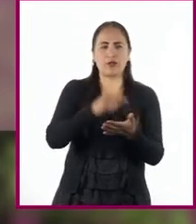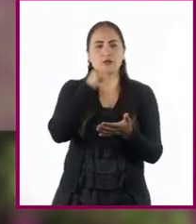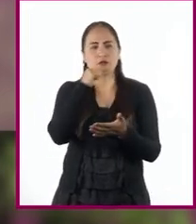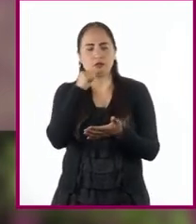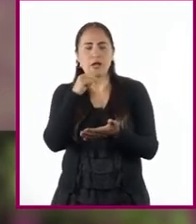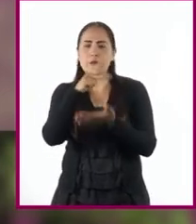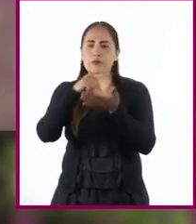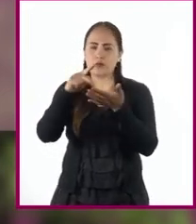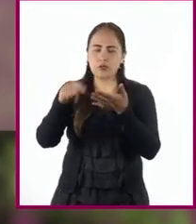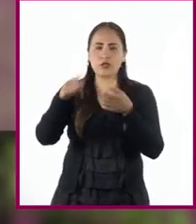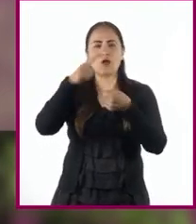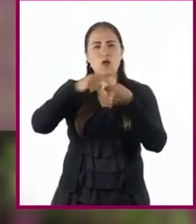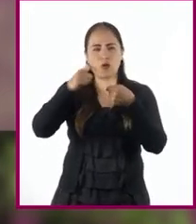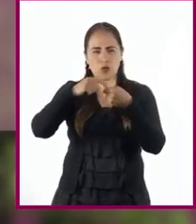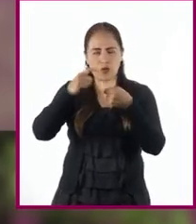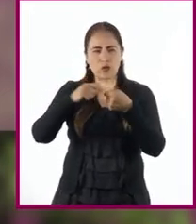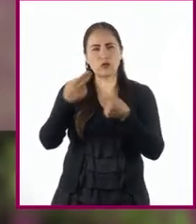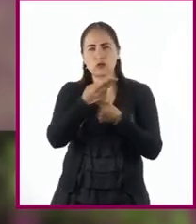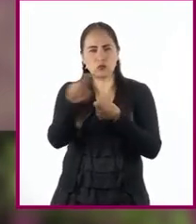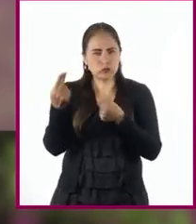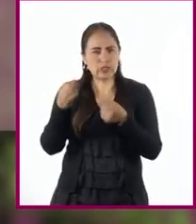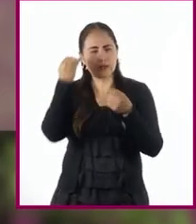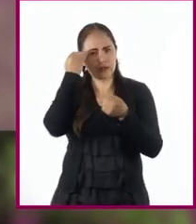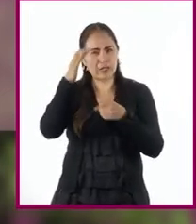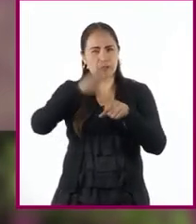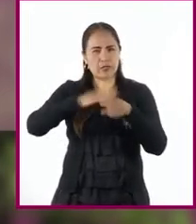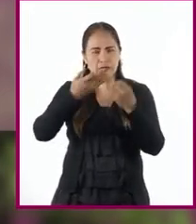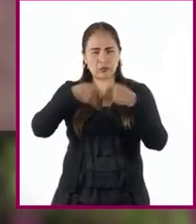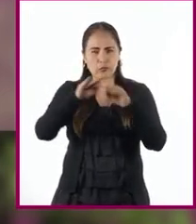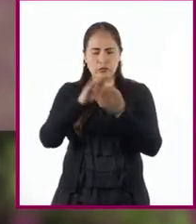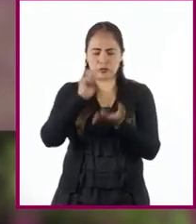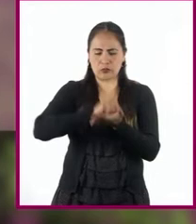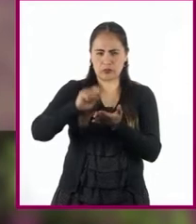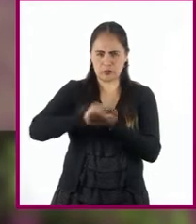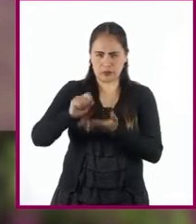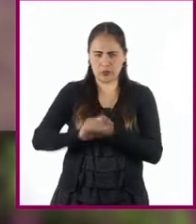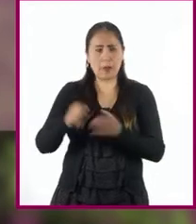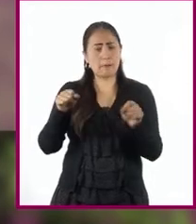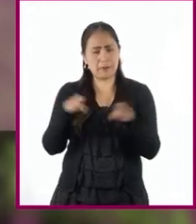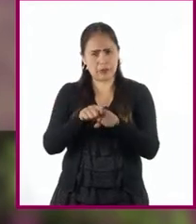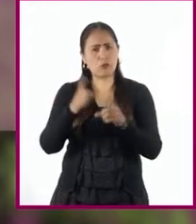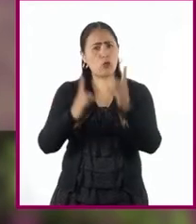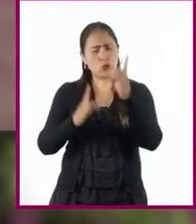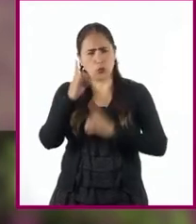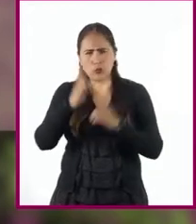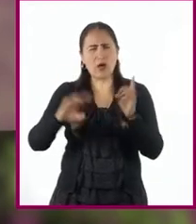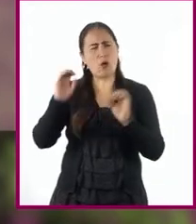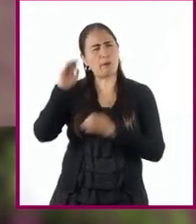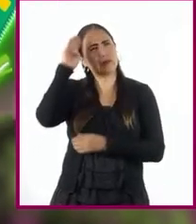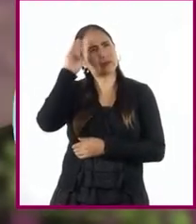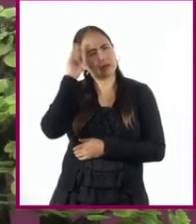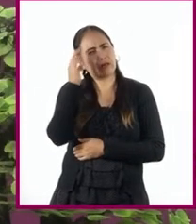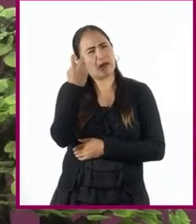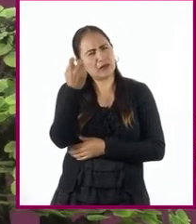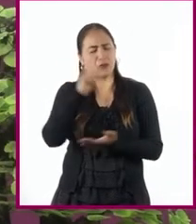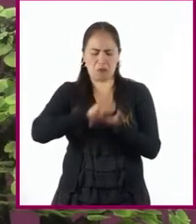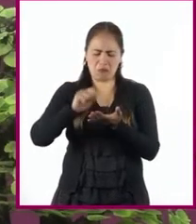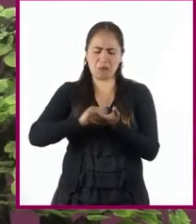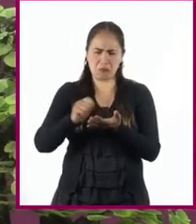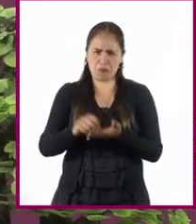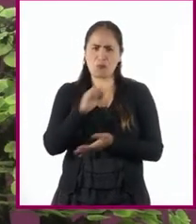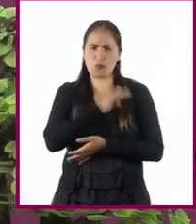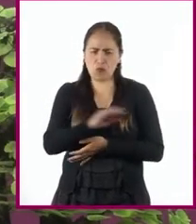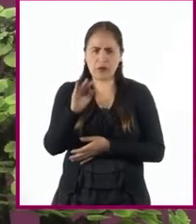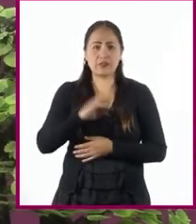bolígrafo y colores para registrar las ideas principales, así como las dudas y reflexiones que les surgen. No